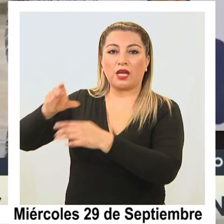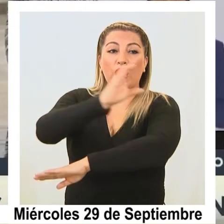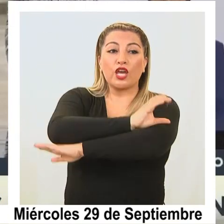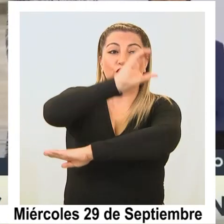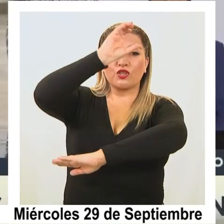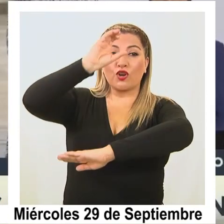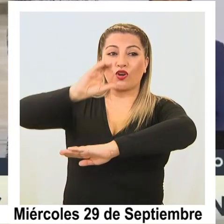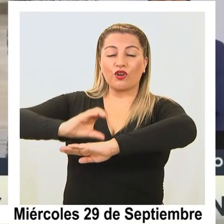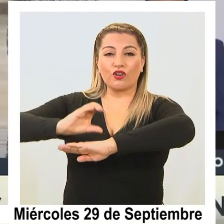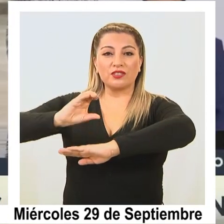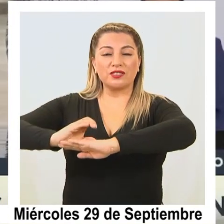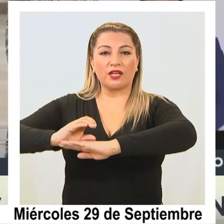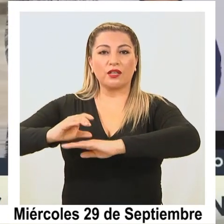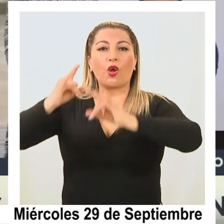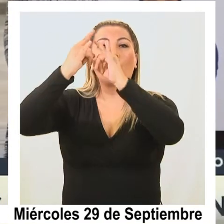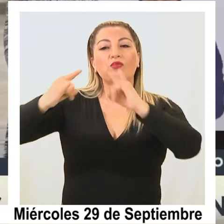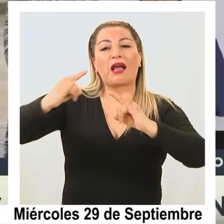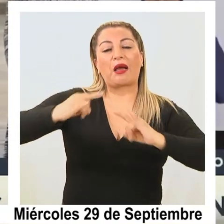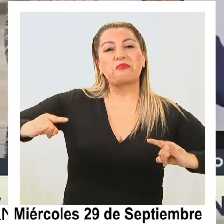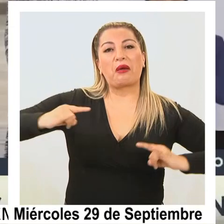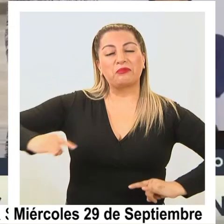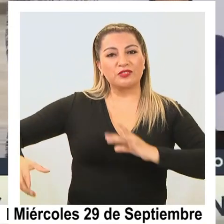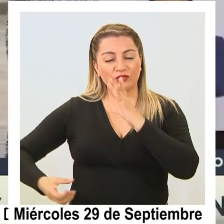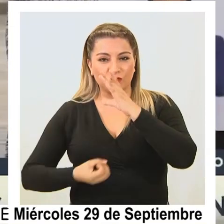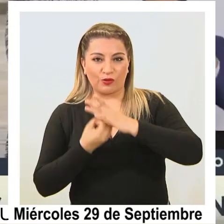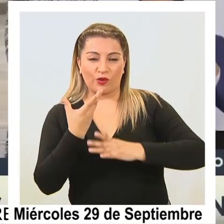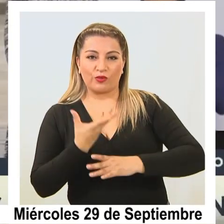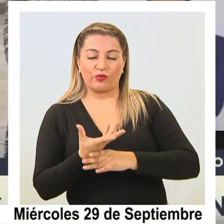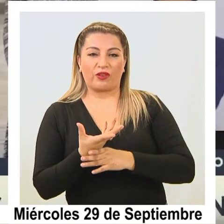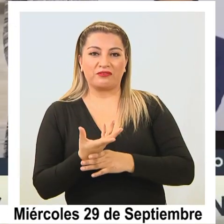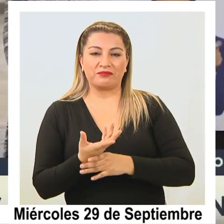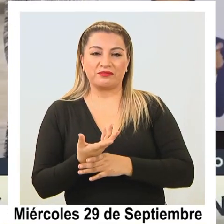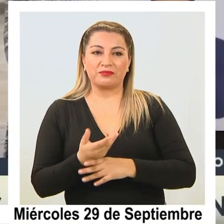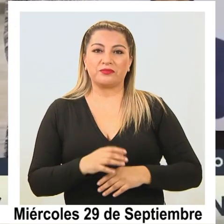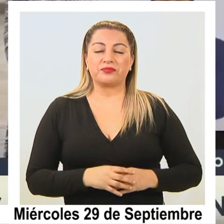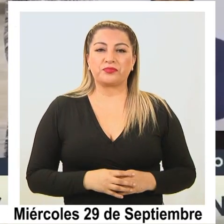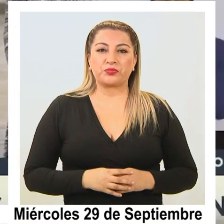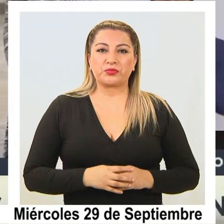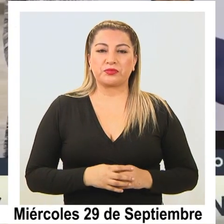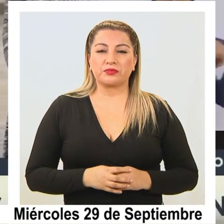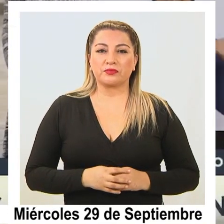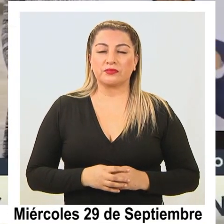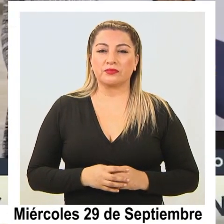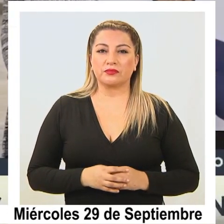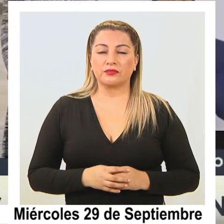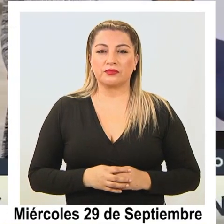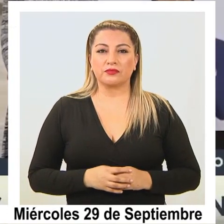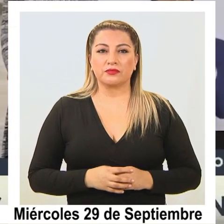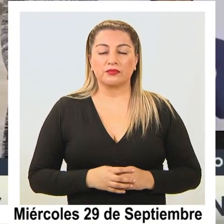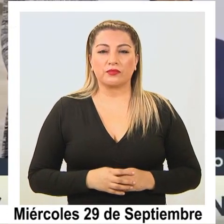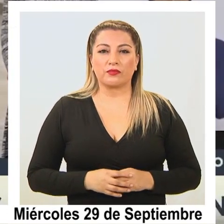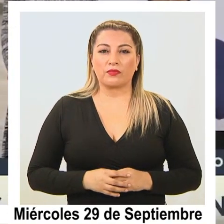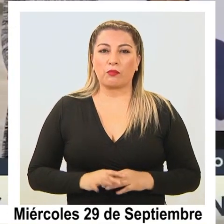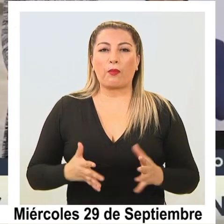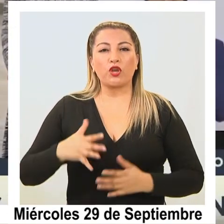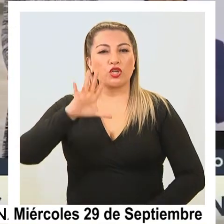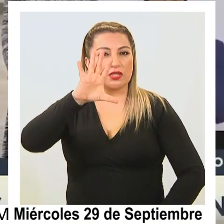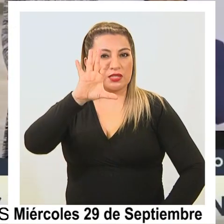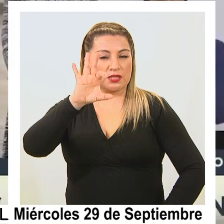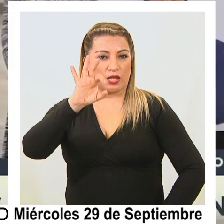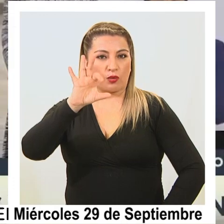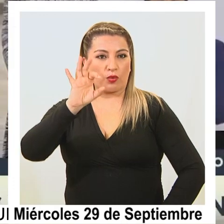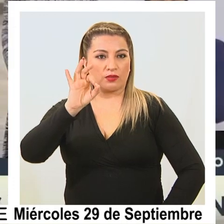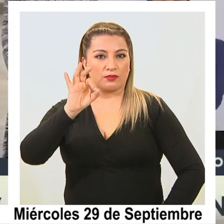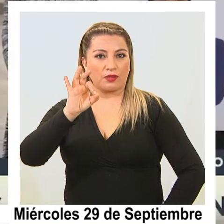Colchane, un campamento nuevo, un campamento que va a poder alojar a algo así como 50